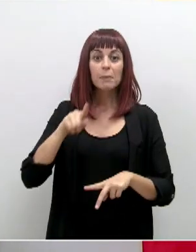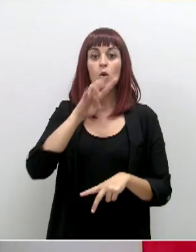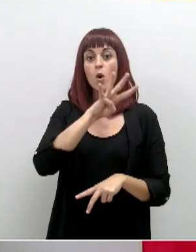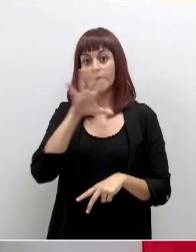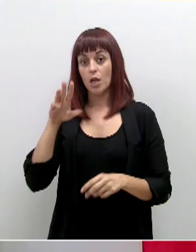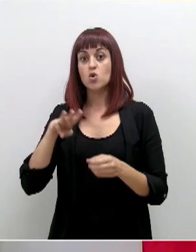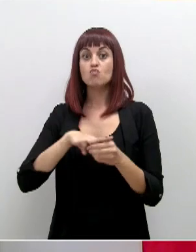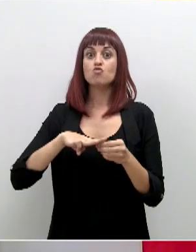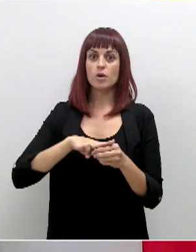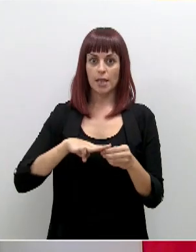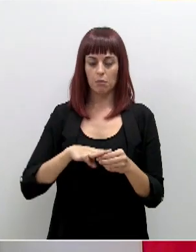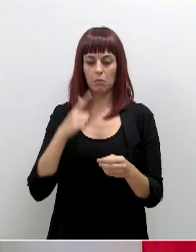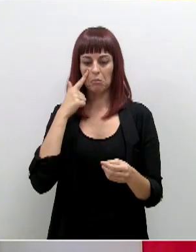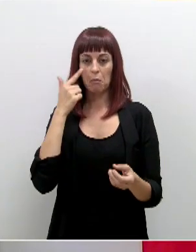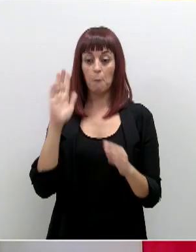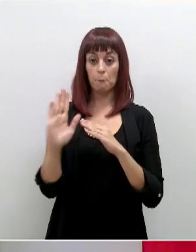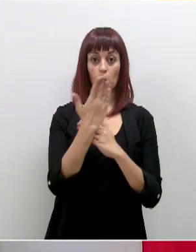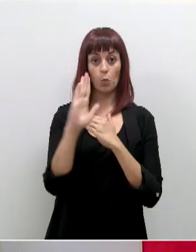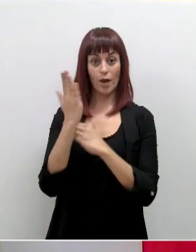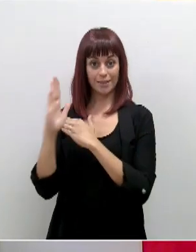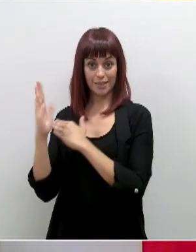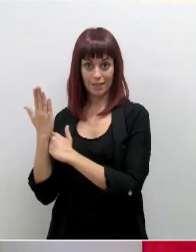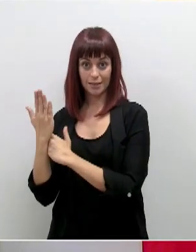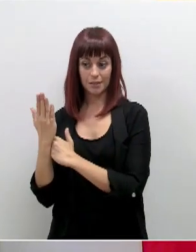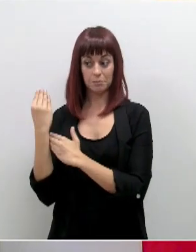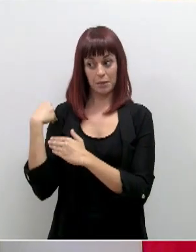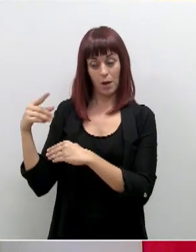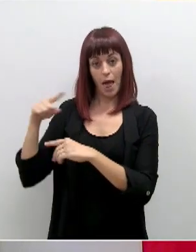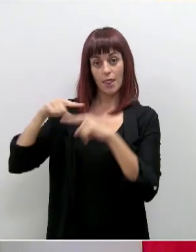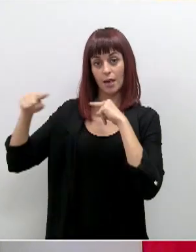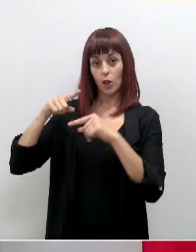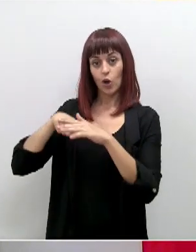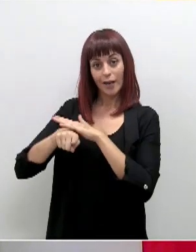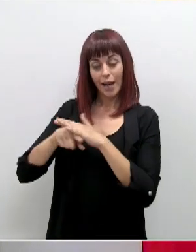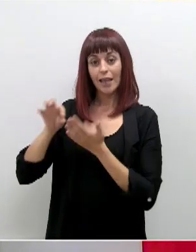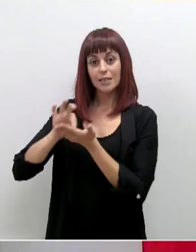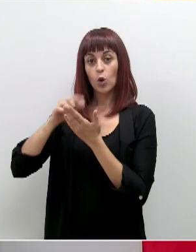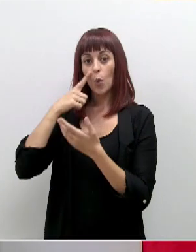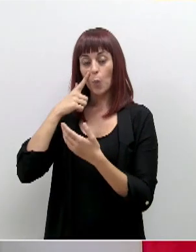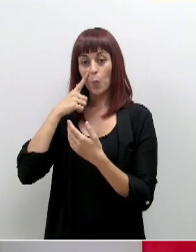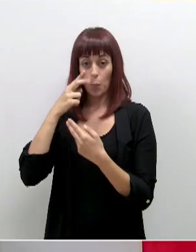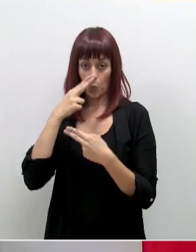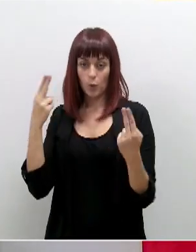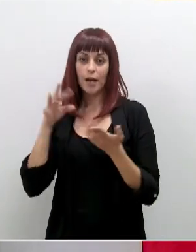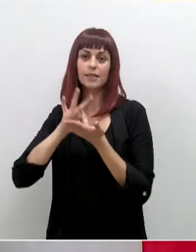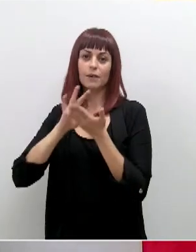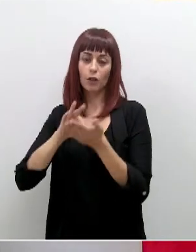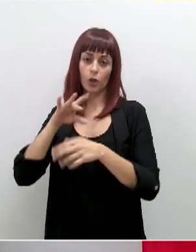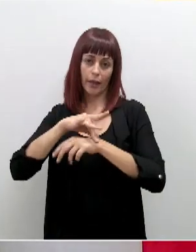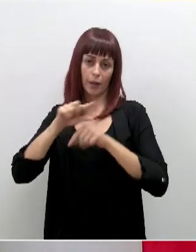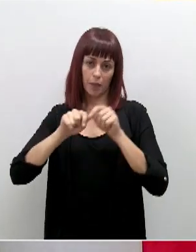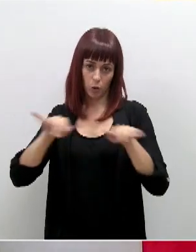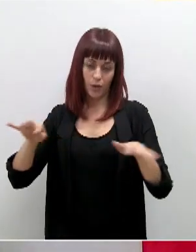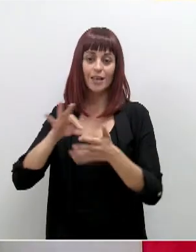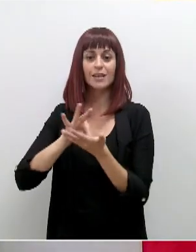así como evaluar las propuestas realizadas desde la Dirección General de Salud Pública, el Servicio de Epidemiología y el Servicio Murciano de Salud.